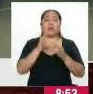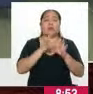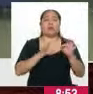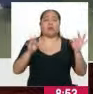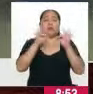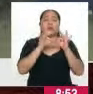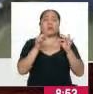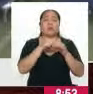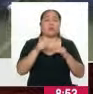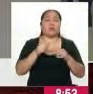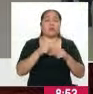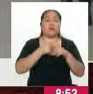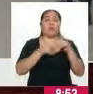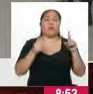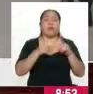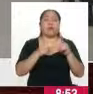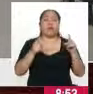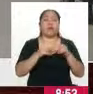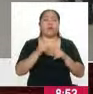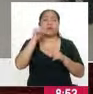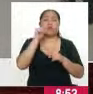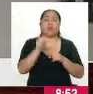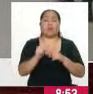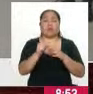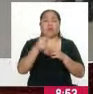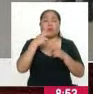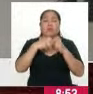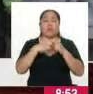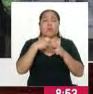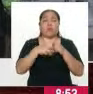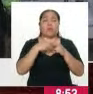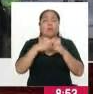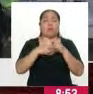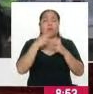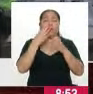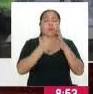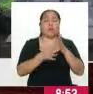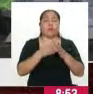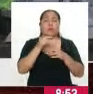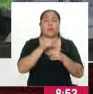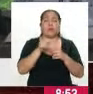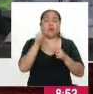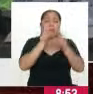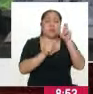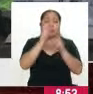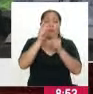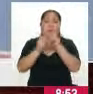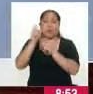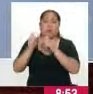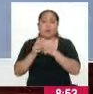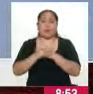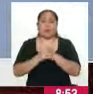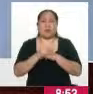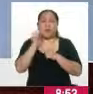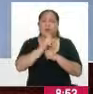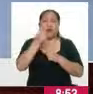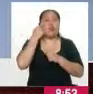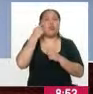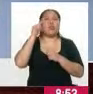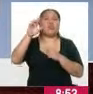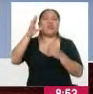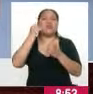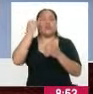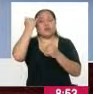pero es muy poco probable que las personas, un rechazo tal vez puede ser más importante para las personas, más que conocer las propuestas,